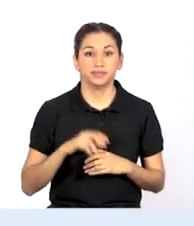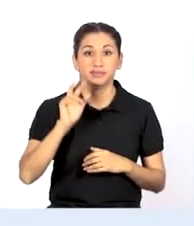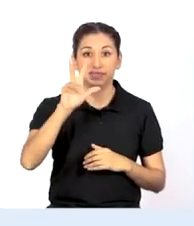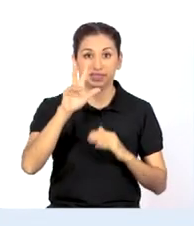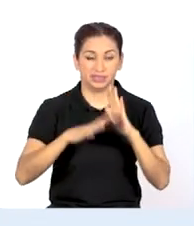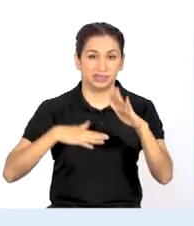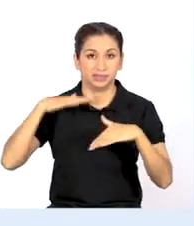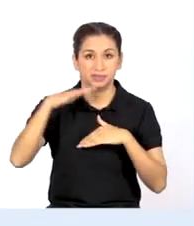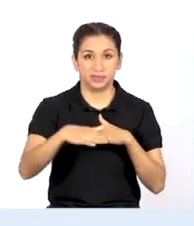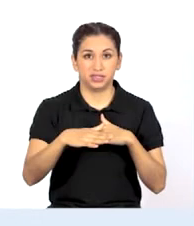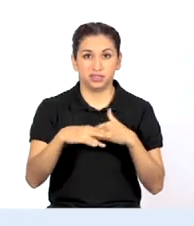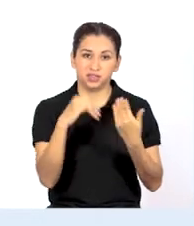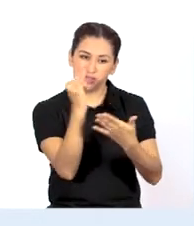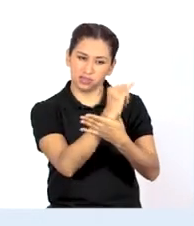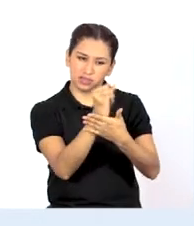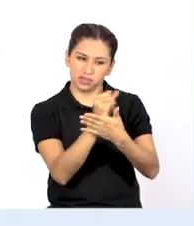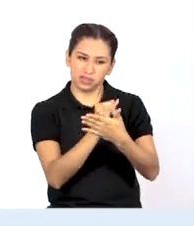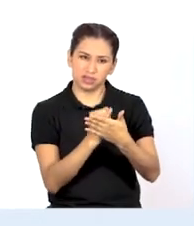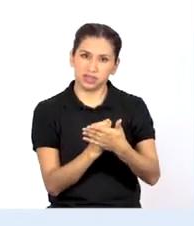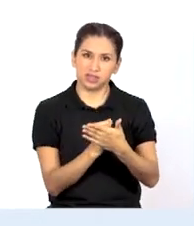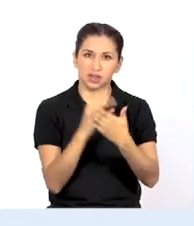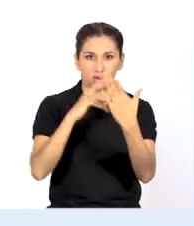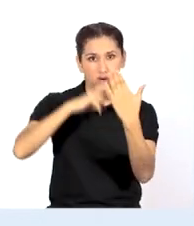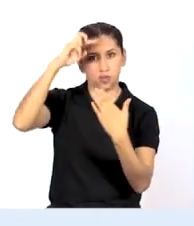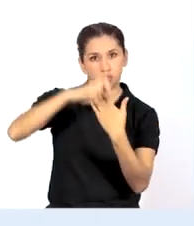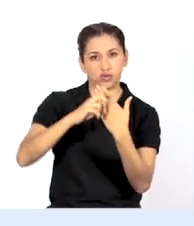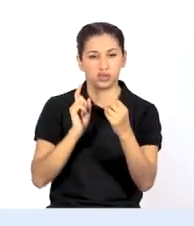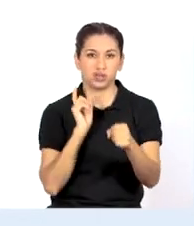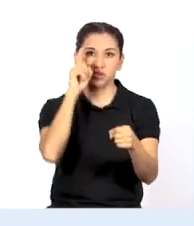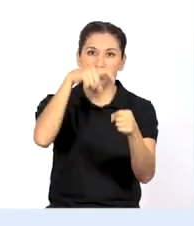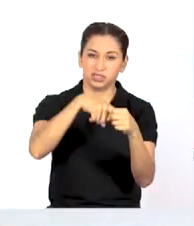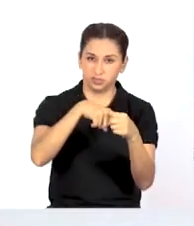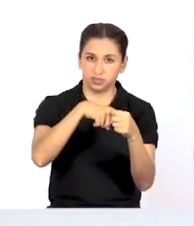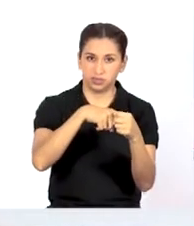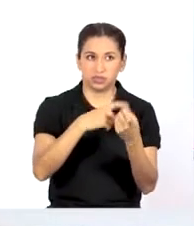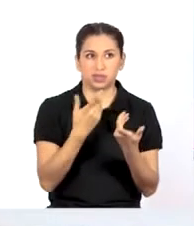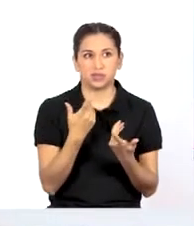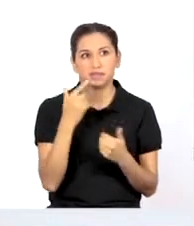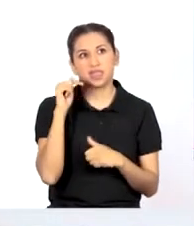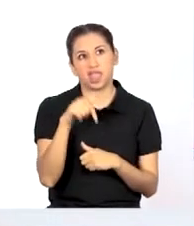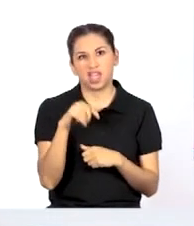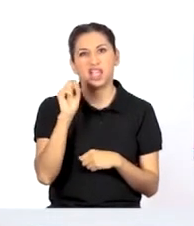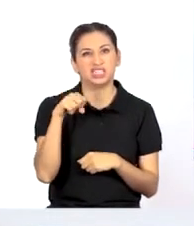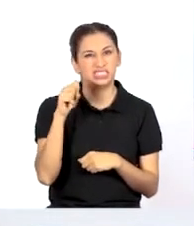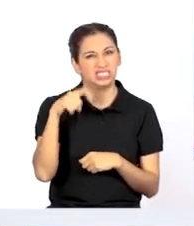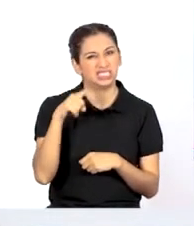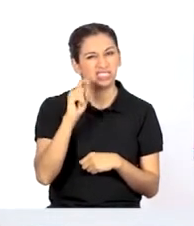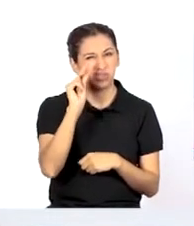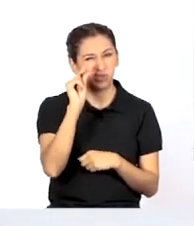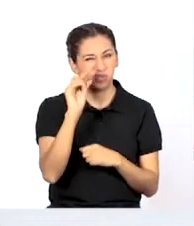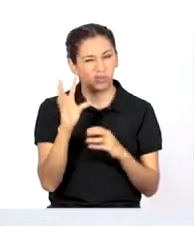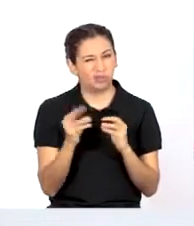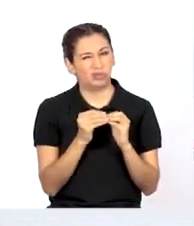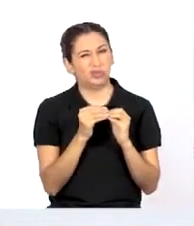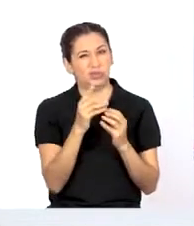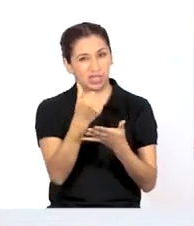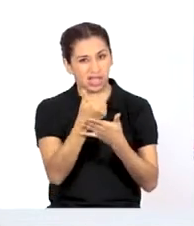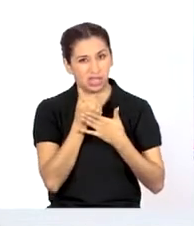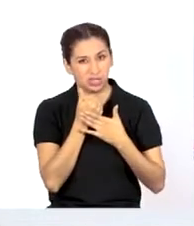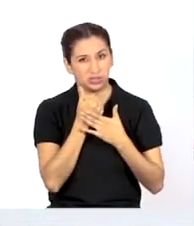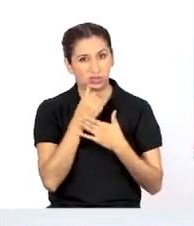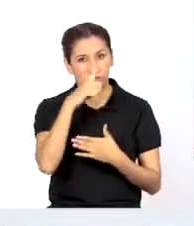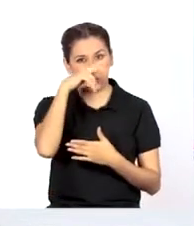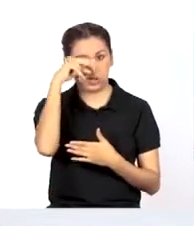Paso 3. Diseñar el proyecto participativo. Aquí sí voy a necesitar un poco de ayuda,